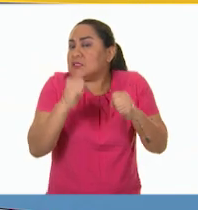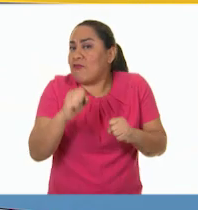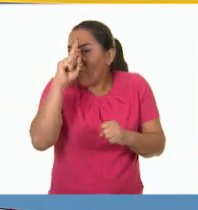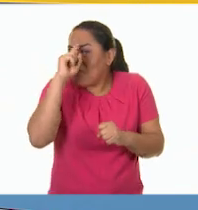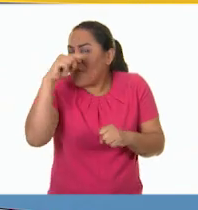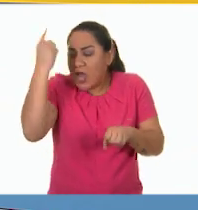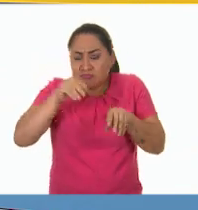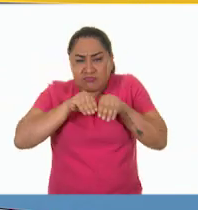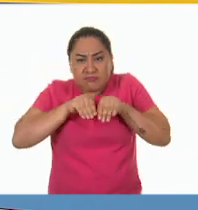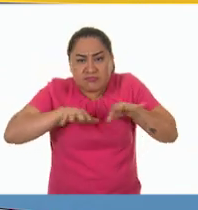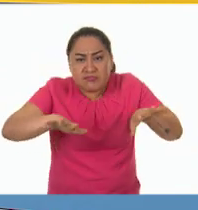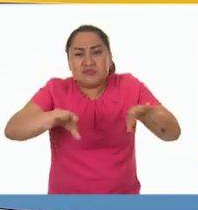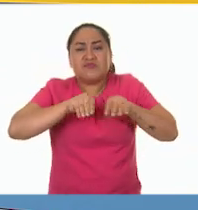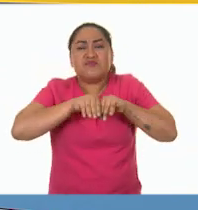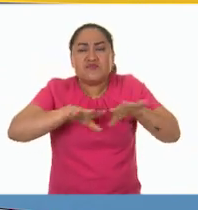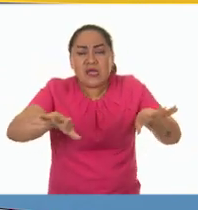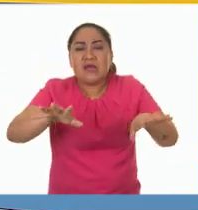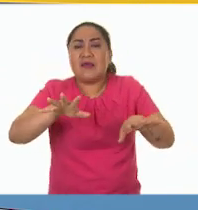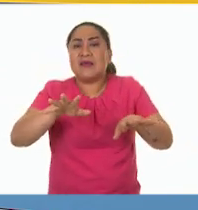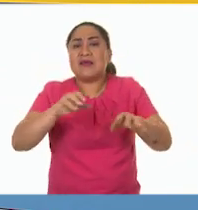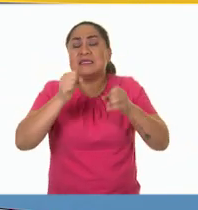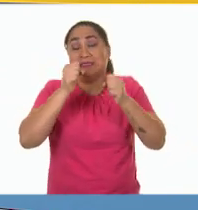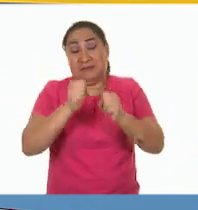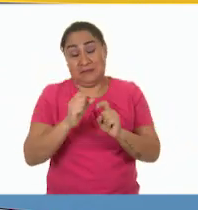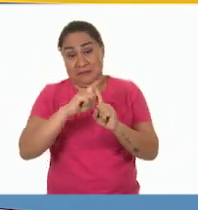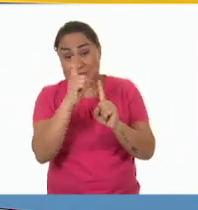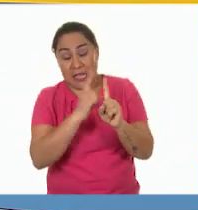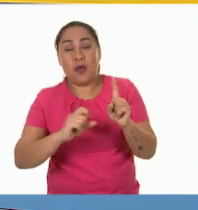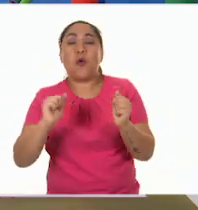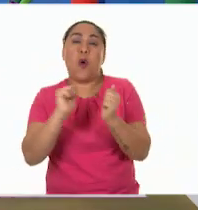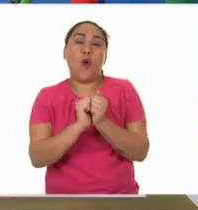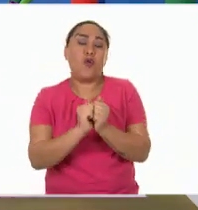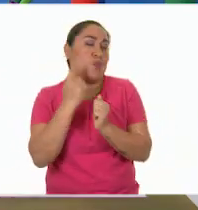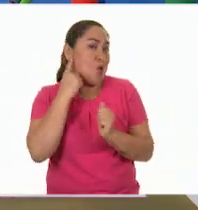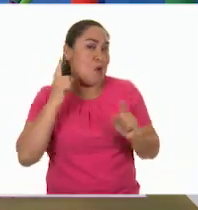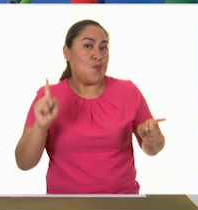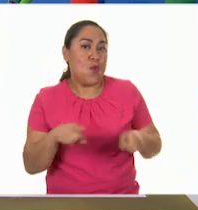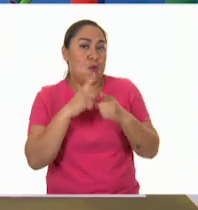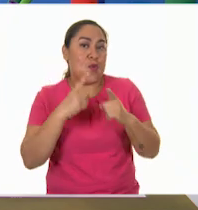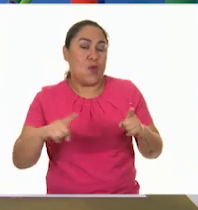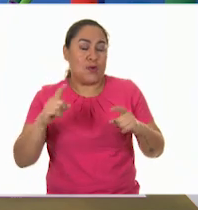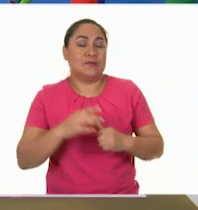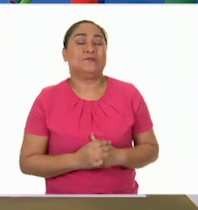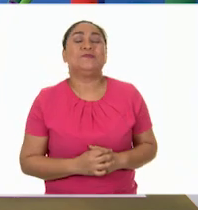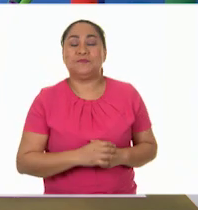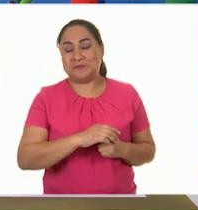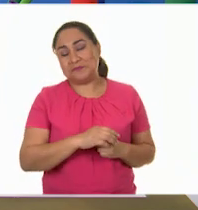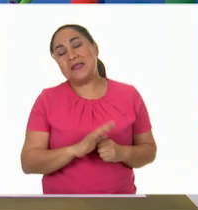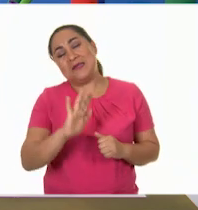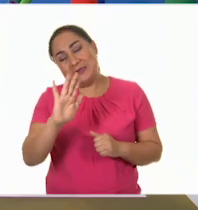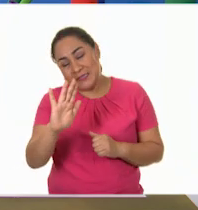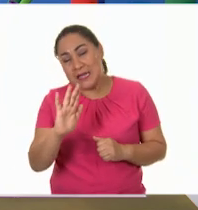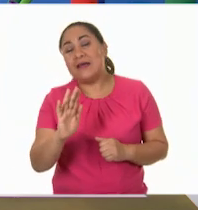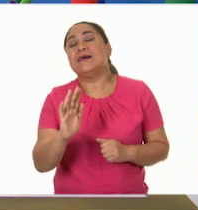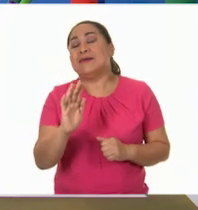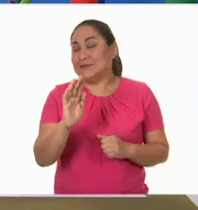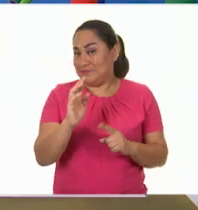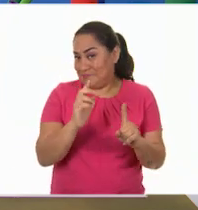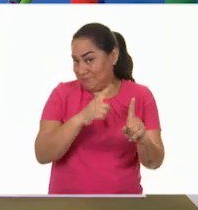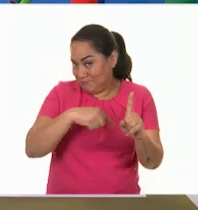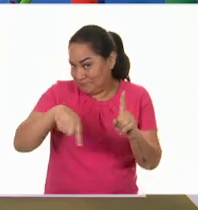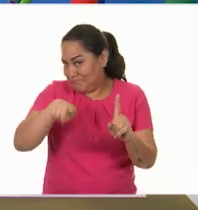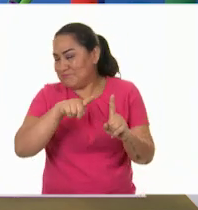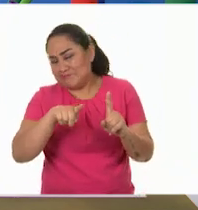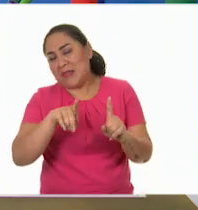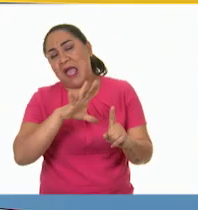pues los mensajes nacionalistas se difundían incluso a través de la música. Bueno, pero a pesar de esto seguramente tenía sus virtudes.